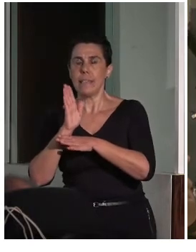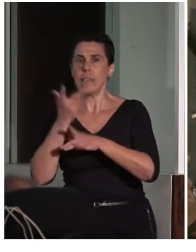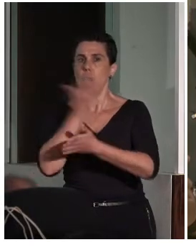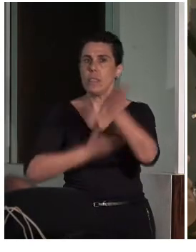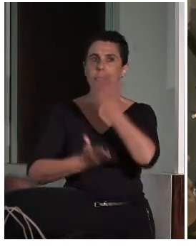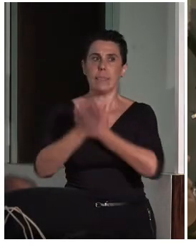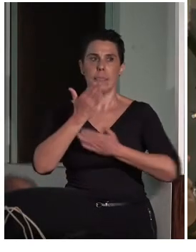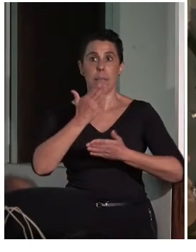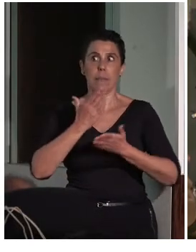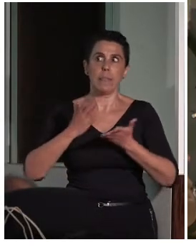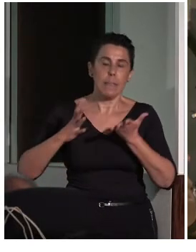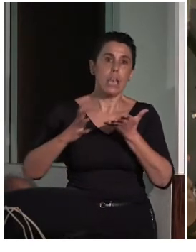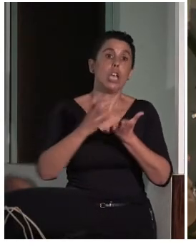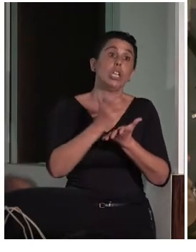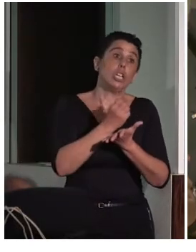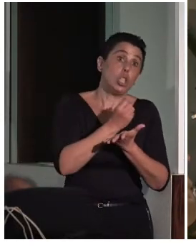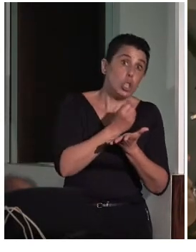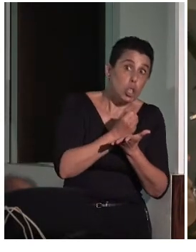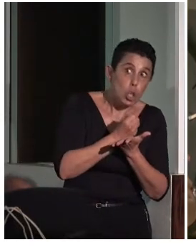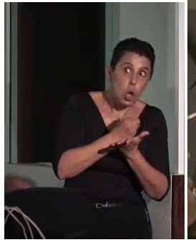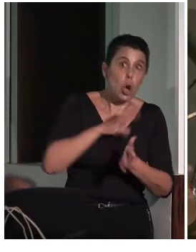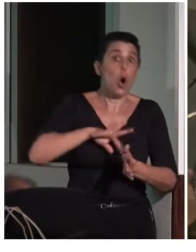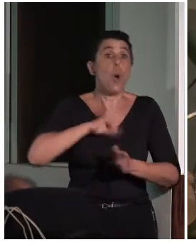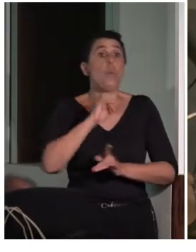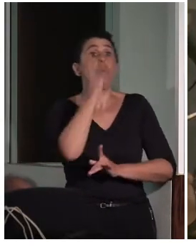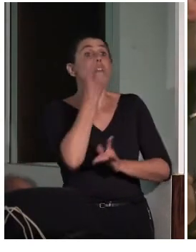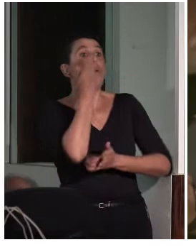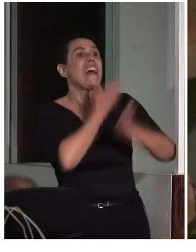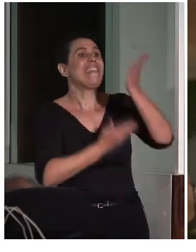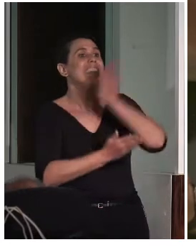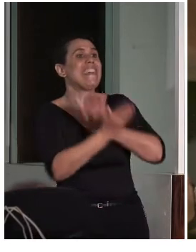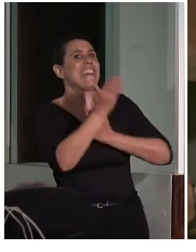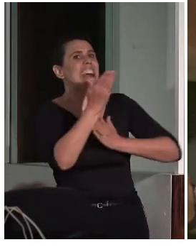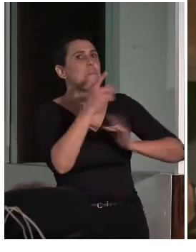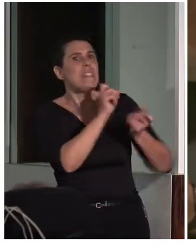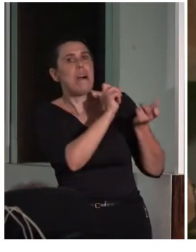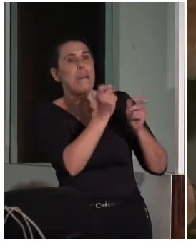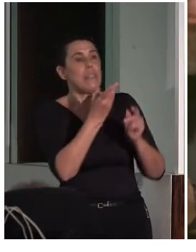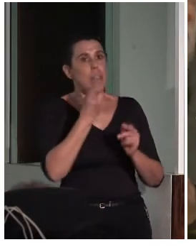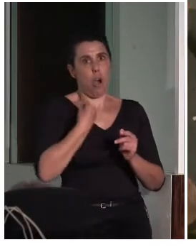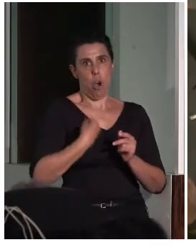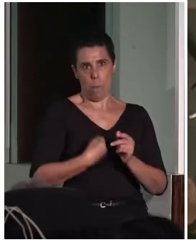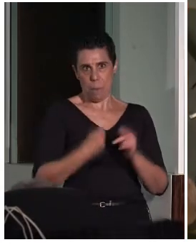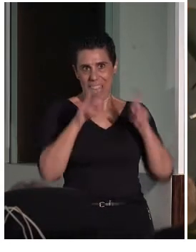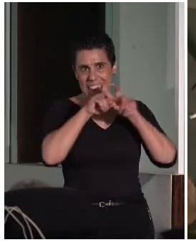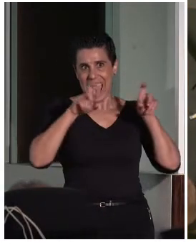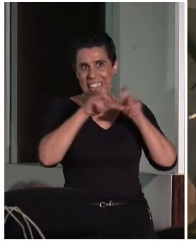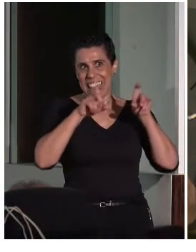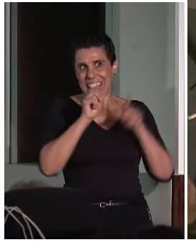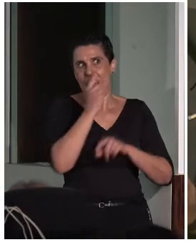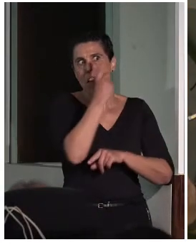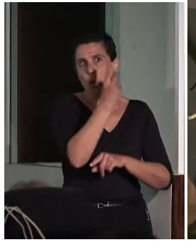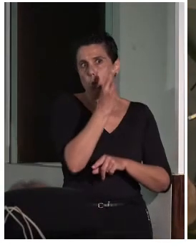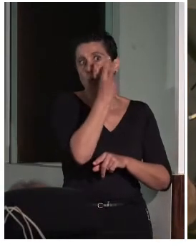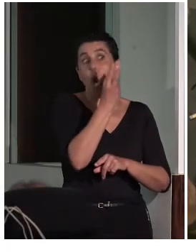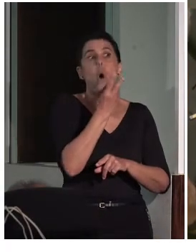pues a veces de una misma discapacidad o de una discapacidad similar hay varias entidades. Discapacidad intelectual hay